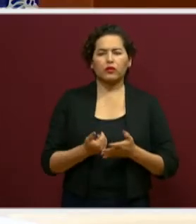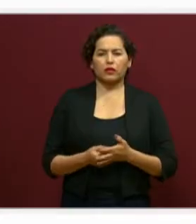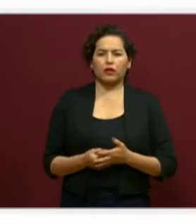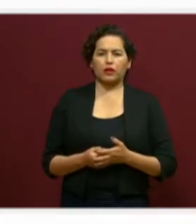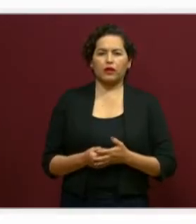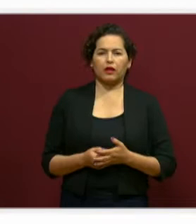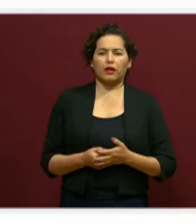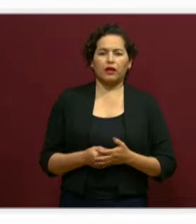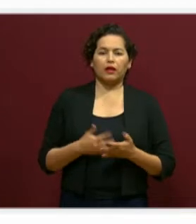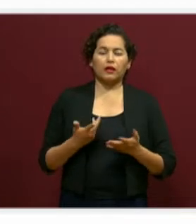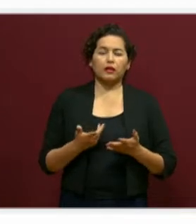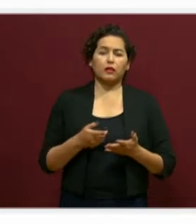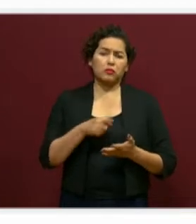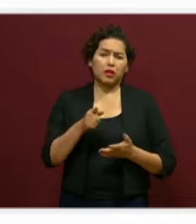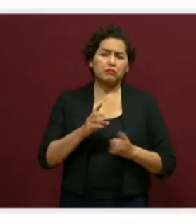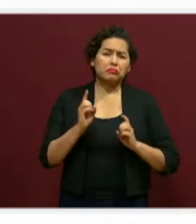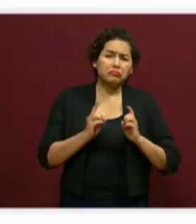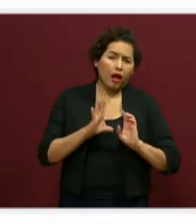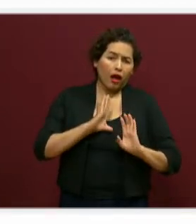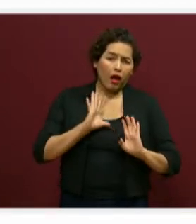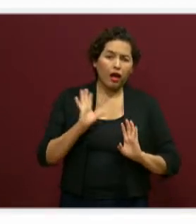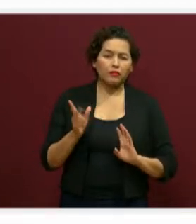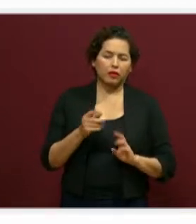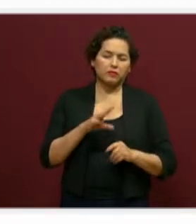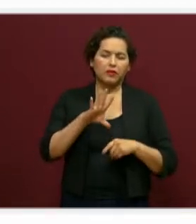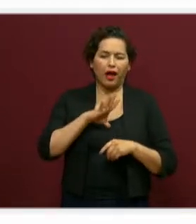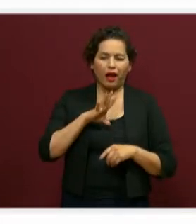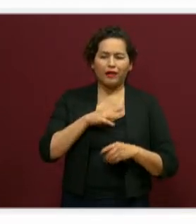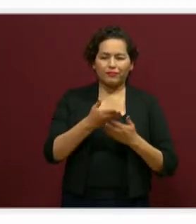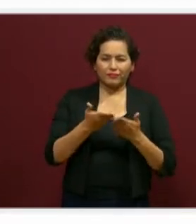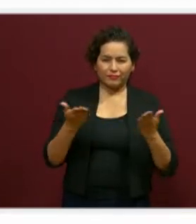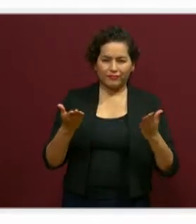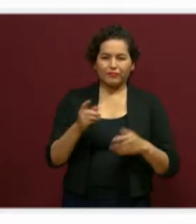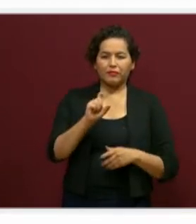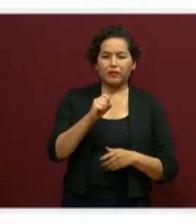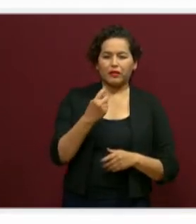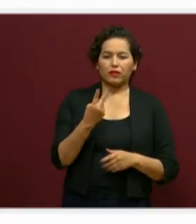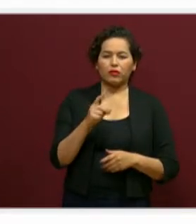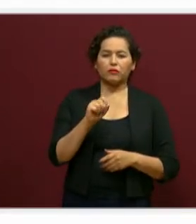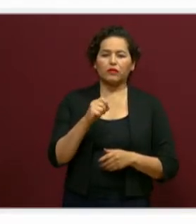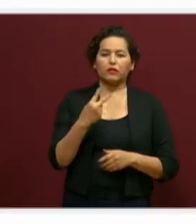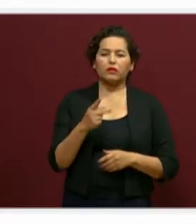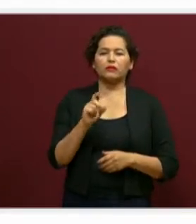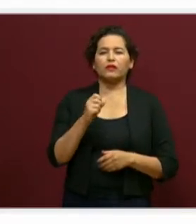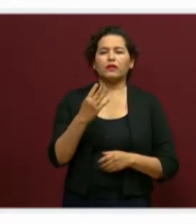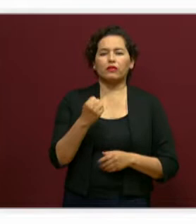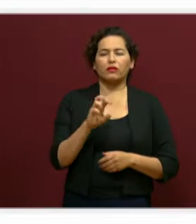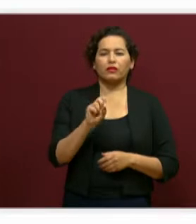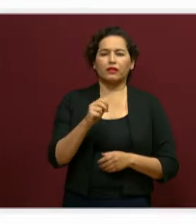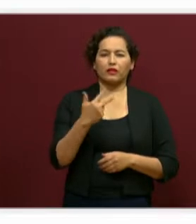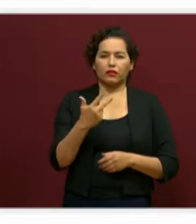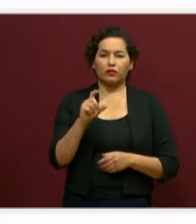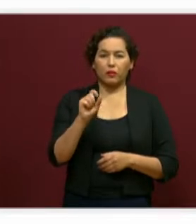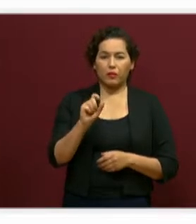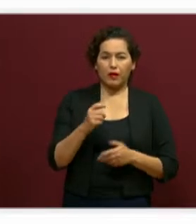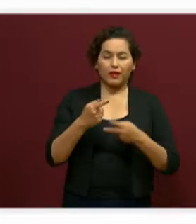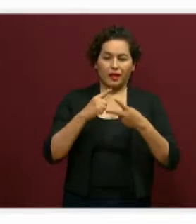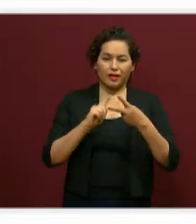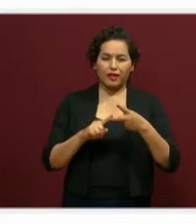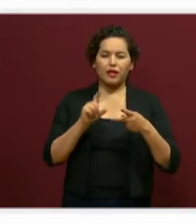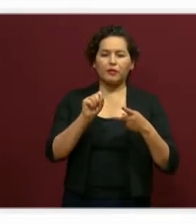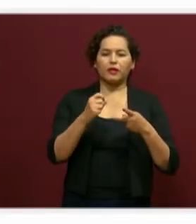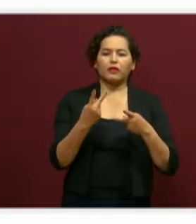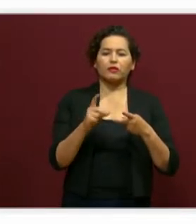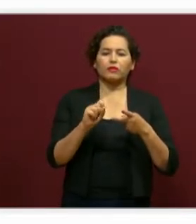que tenga inconclusa. Bueno, pues son 22 22 29 38 20 y 22 22 29